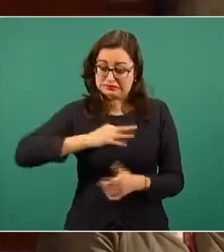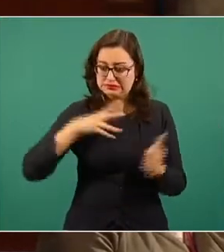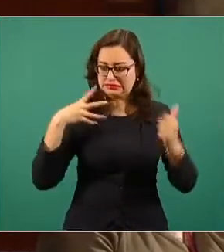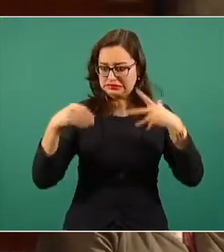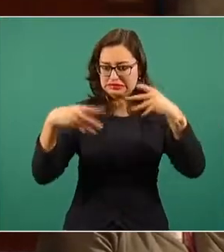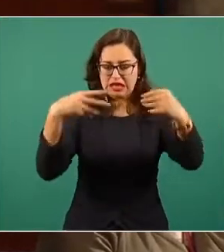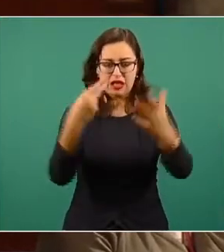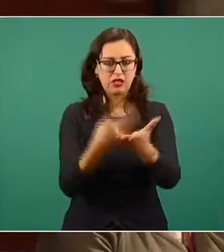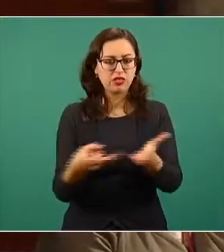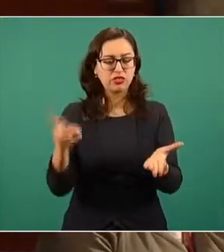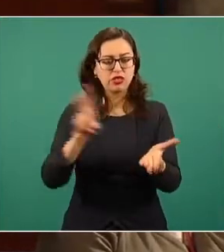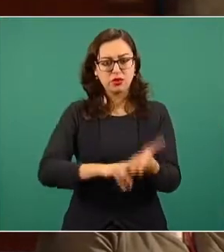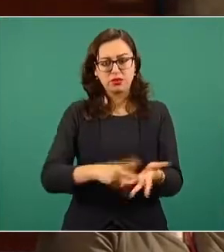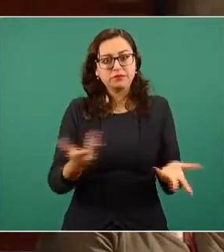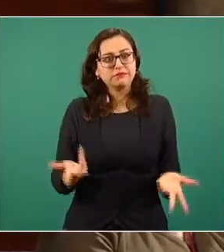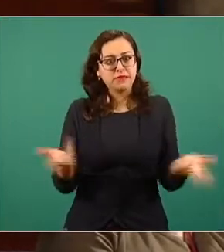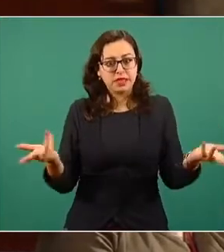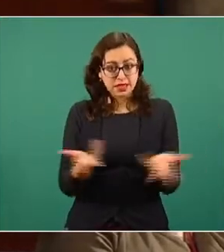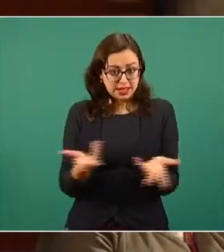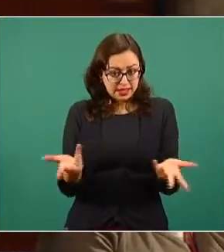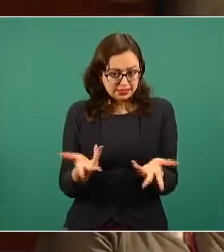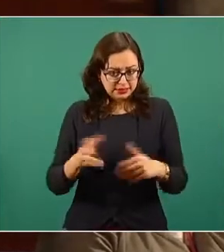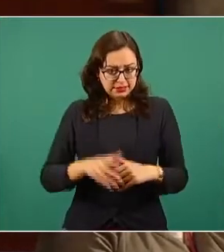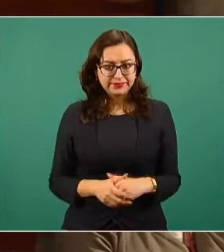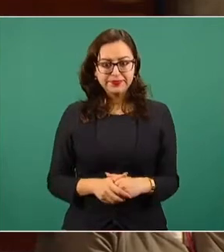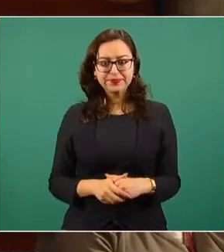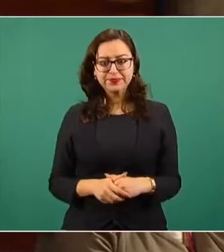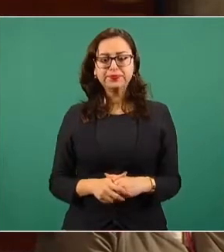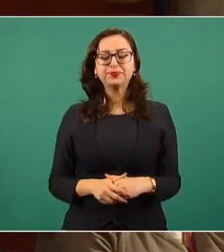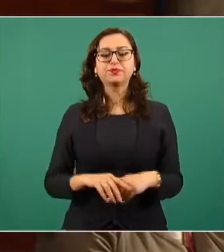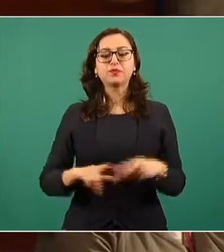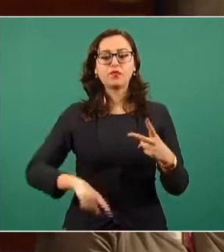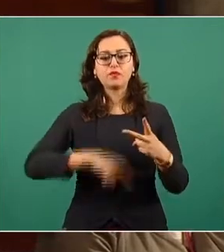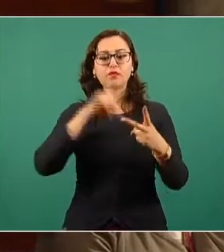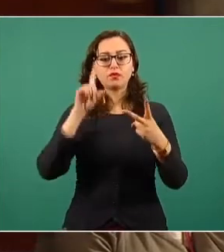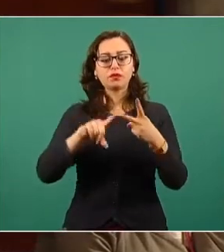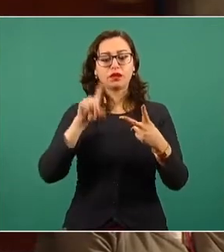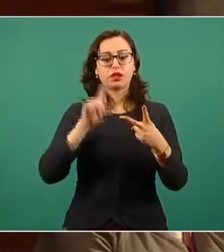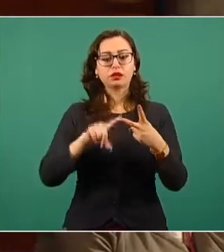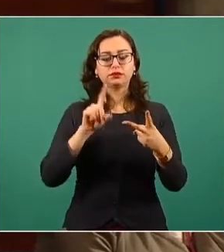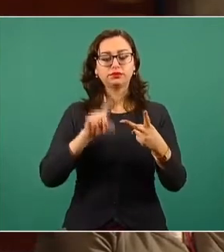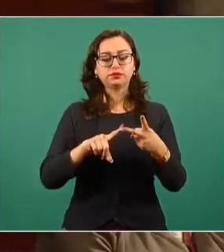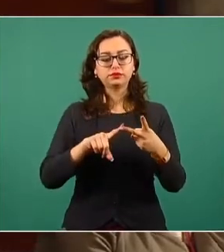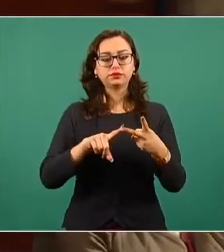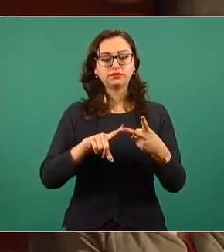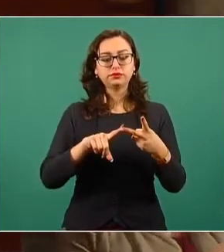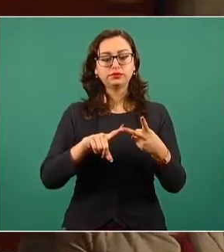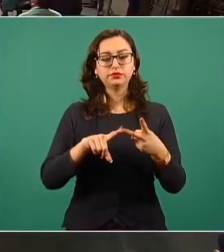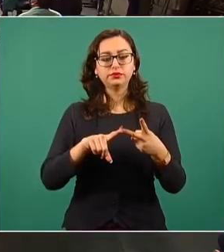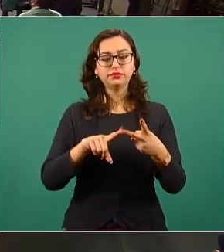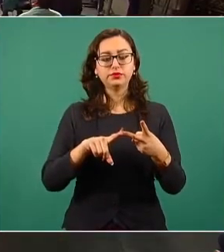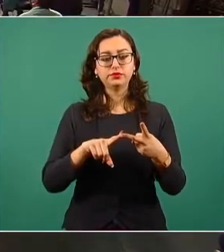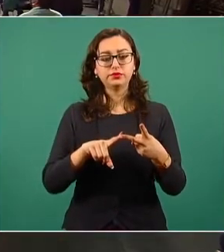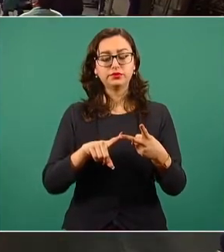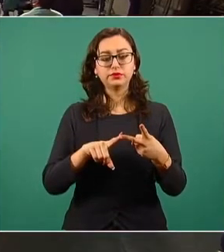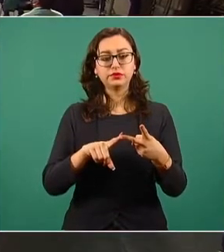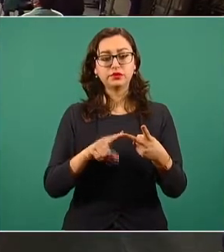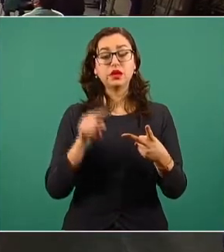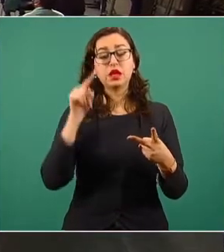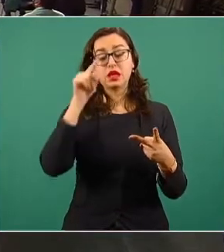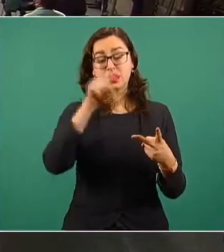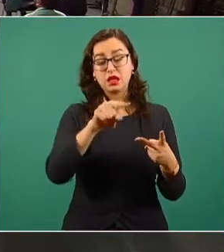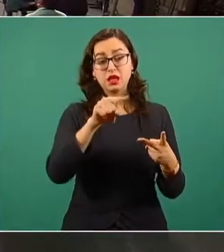quería preguntarle también, desde el 14 de enero en la comunidad de Pashton Chica, del